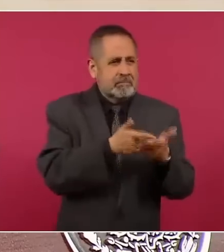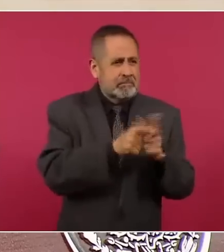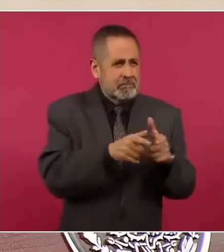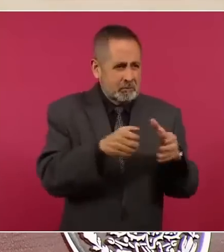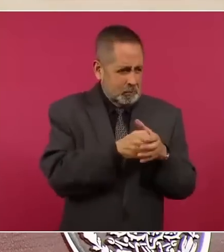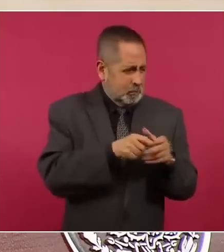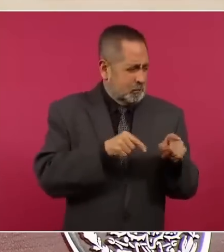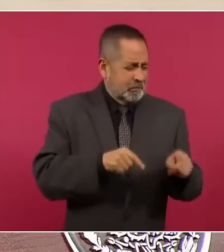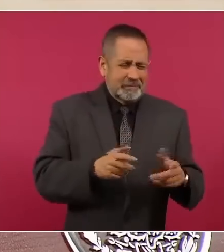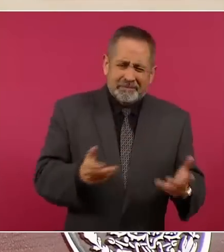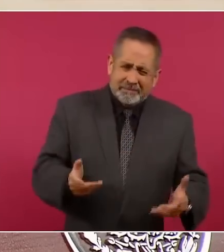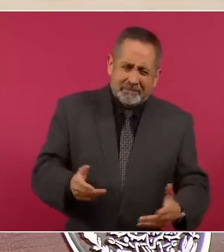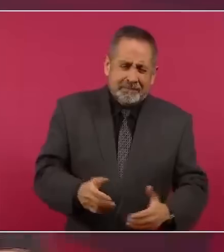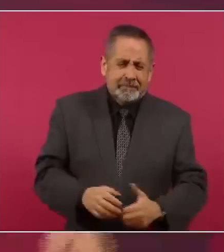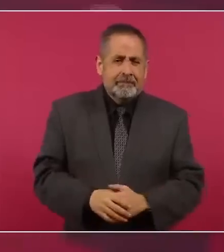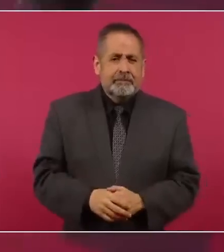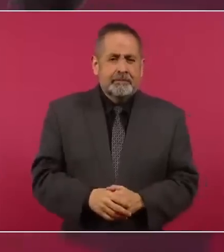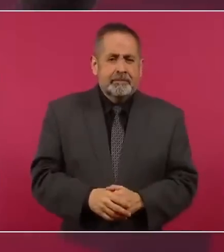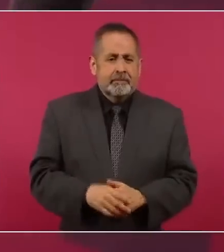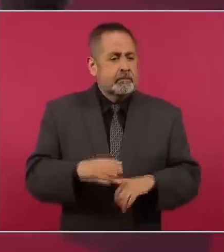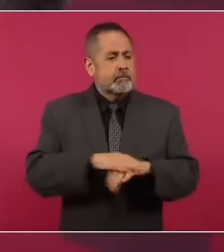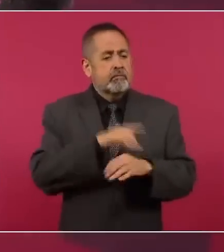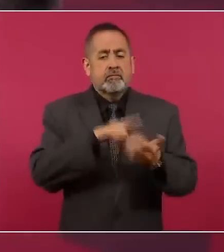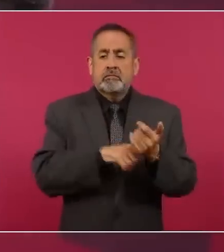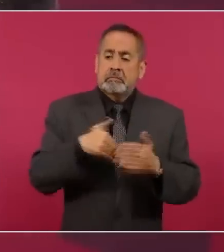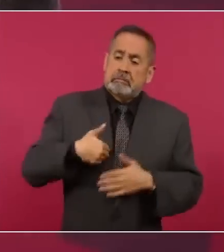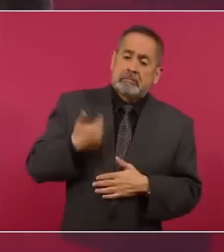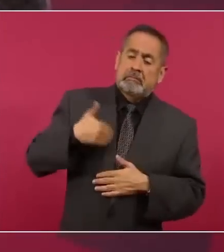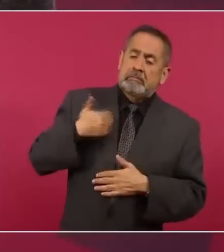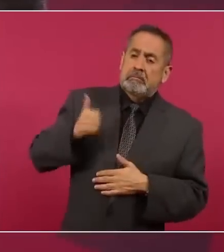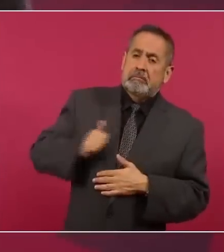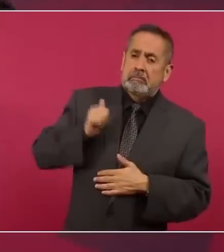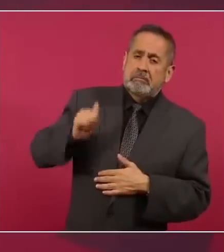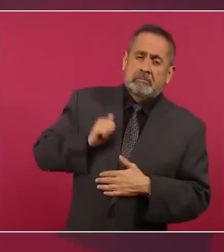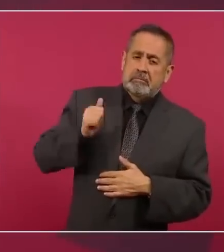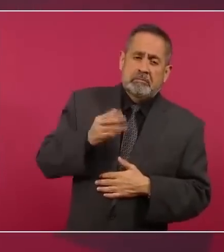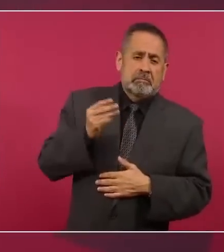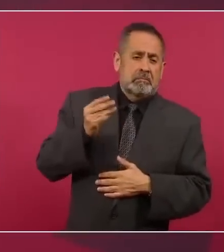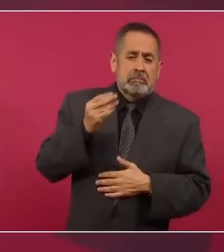porque se han beneficiado durante mucho tiempo.